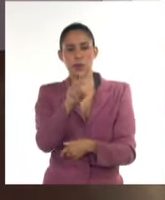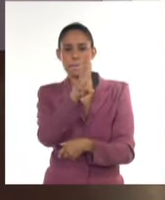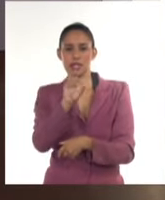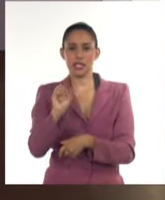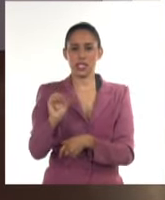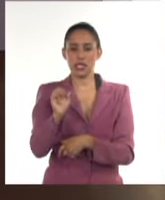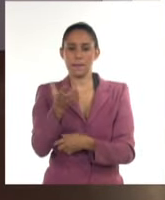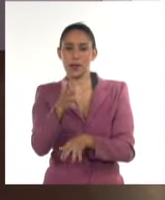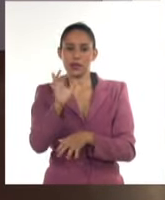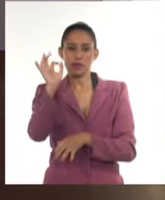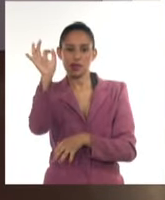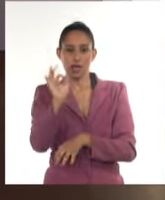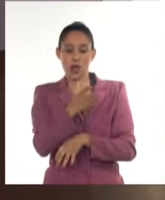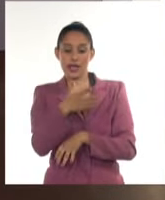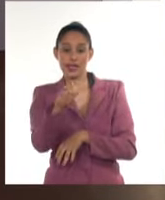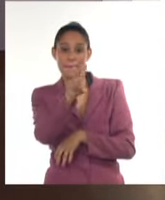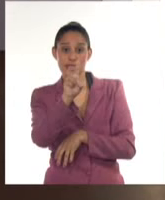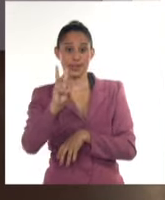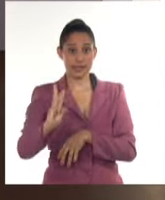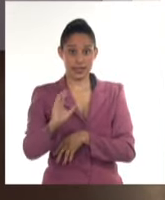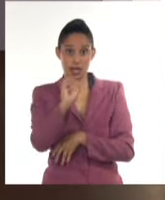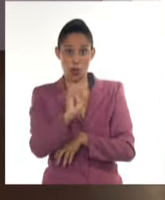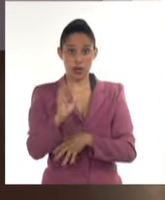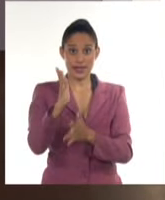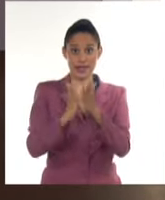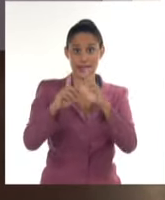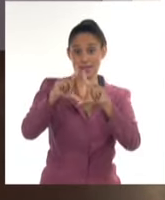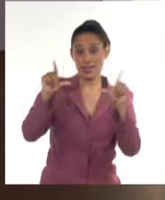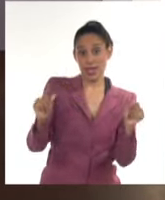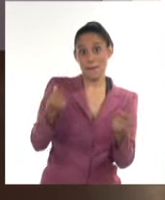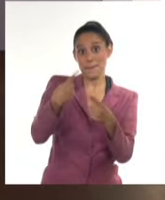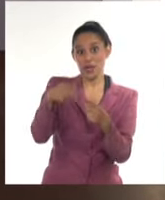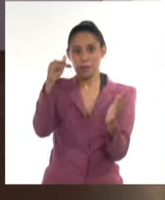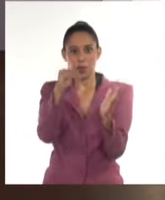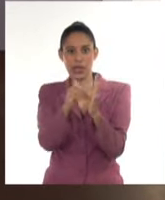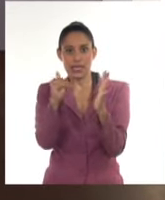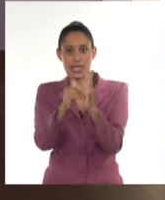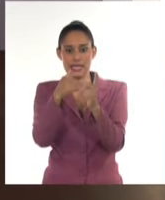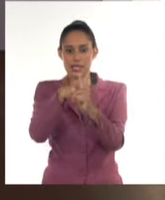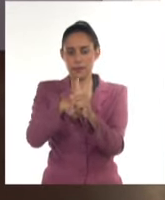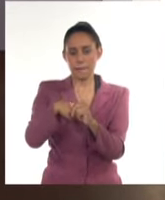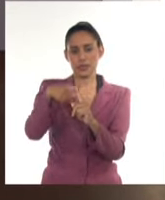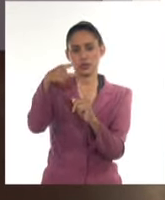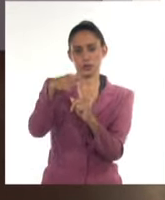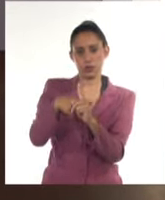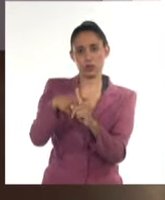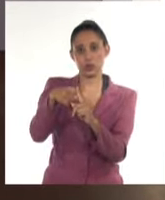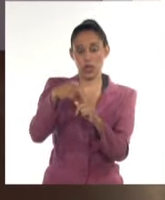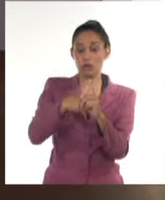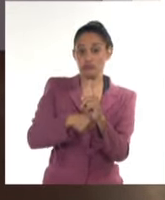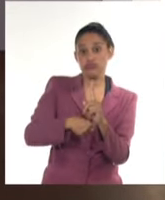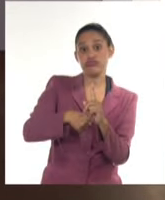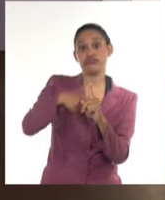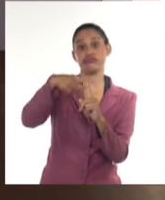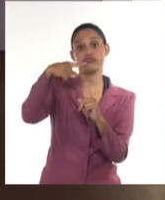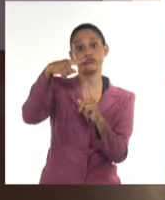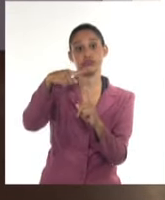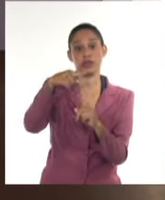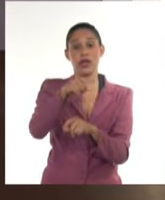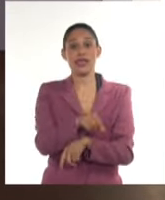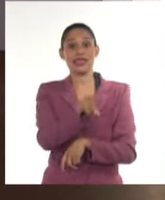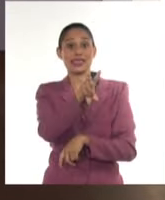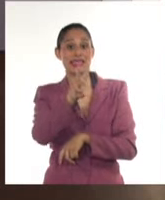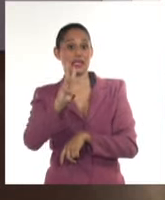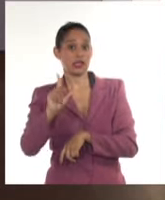ya llegando a 23 en la parte oriental. Pero fíjense que por la tarde las temperaturas máximas estarán elevadas. Valores de 31,